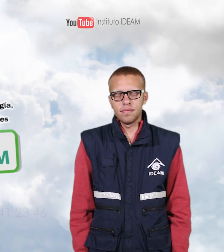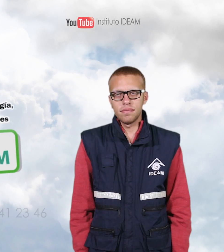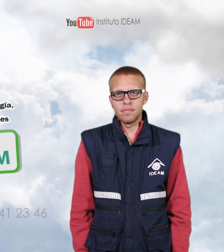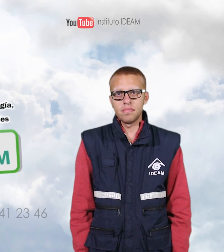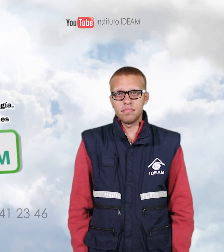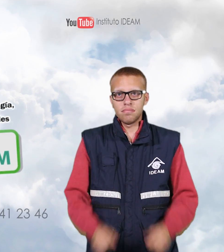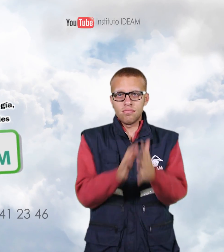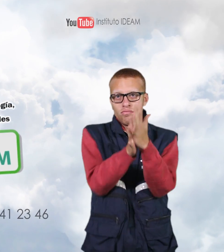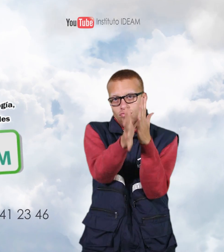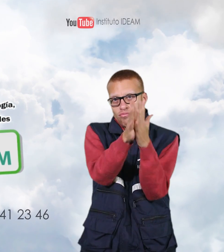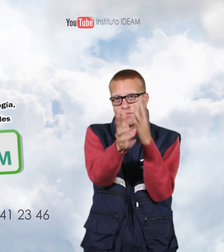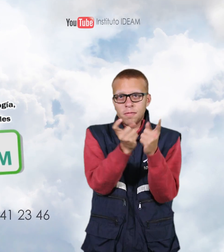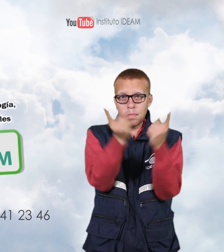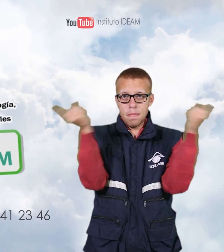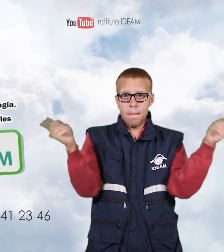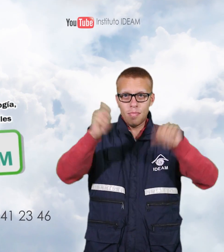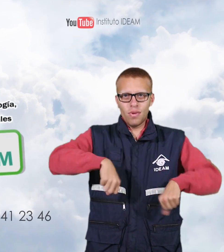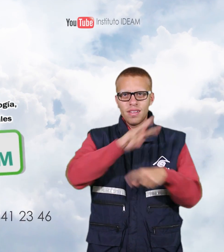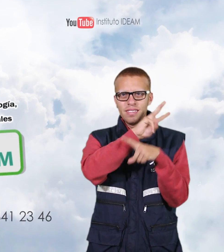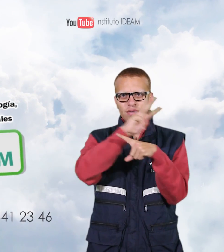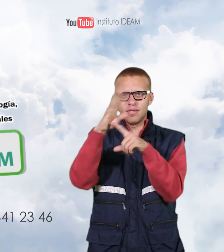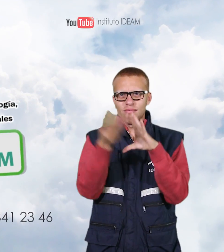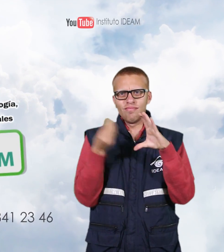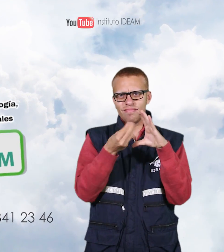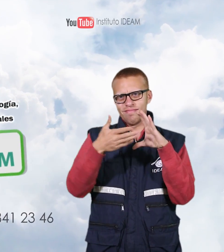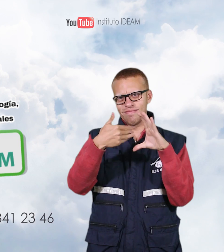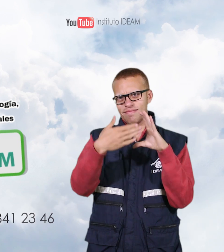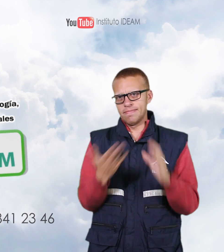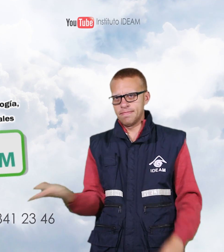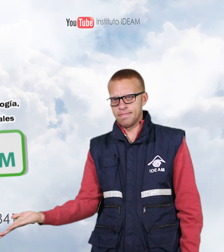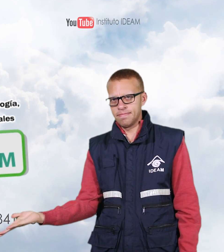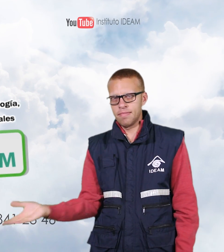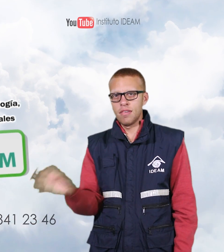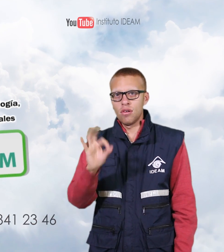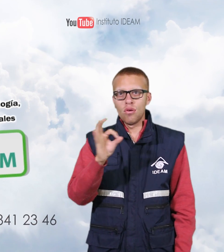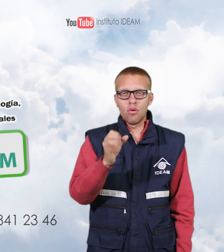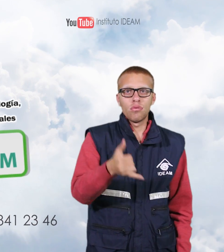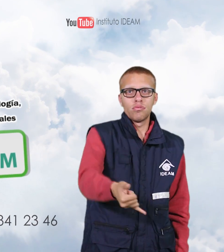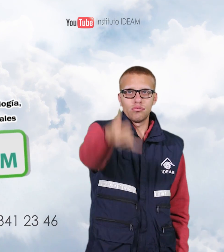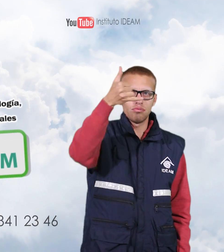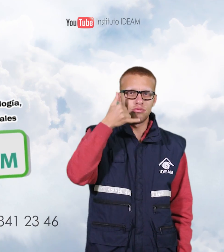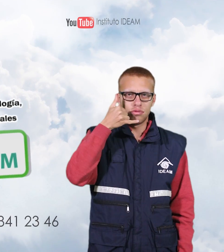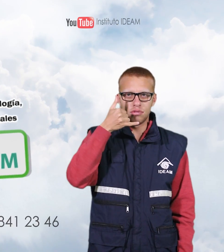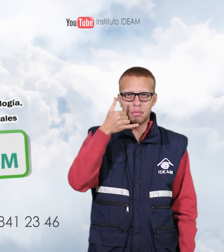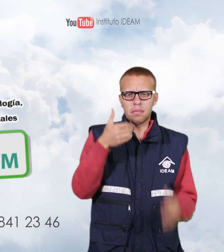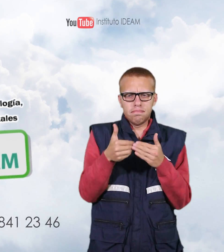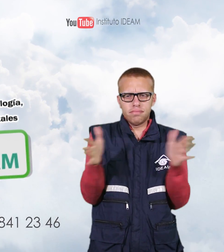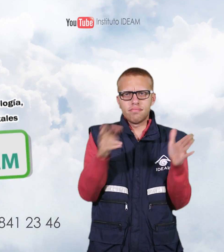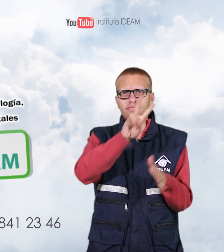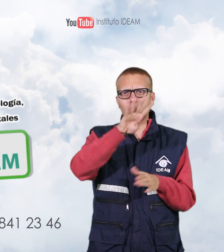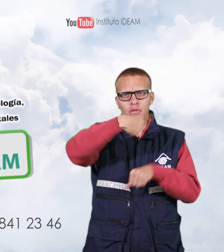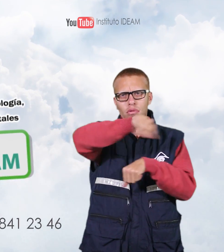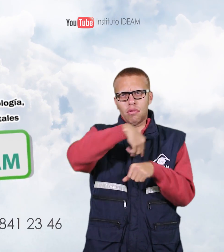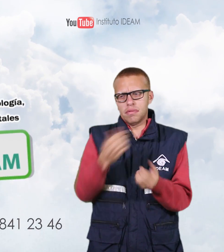Para mayor información pueden consultar la página de la IDEA en www.ideam.gov.co o comunicarse a las 24 horas del día con el metrólogo de turno